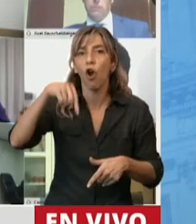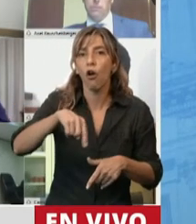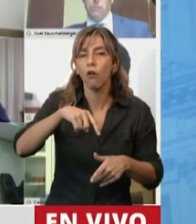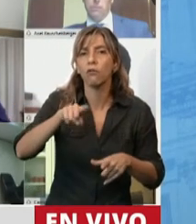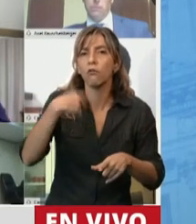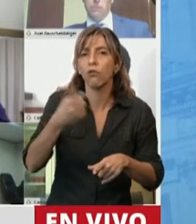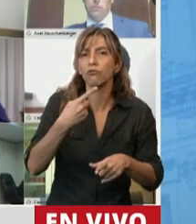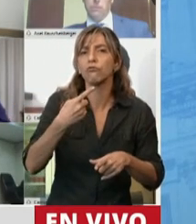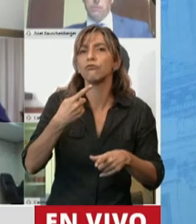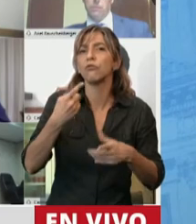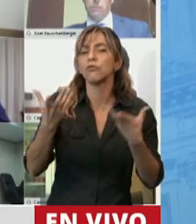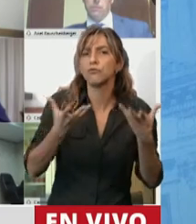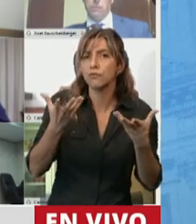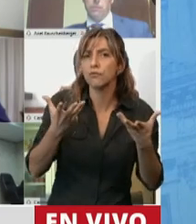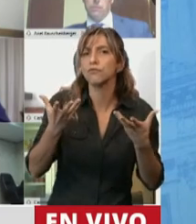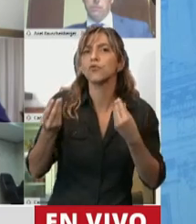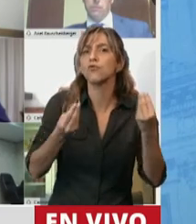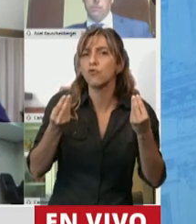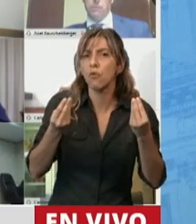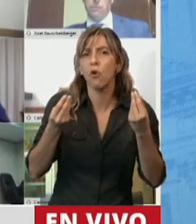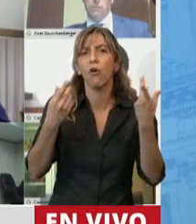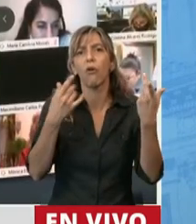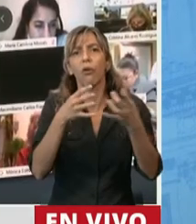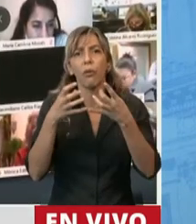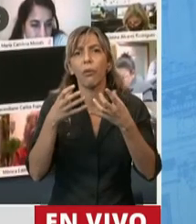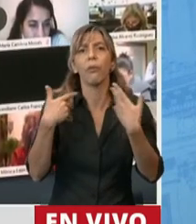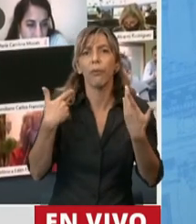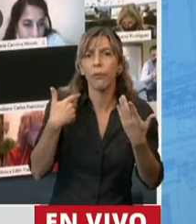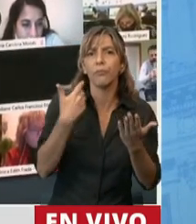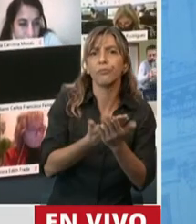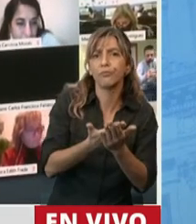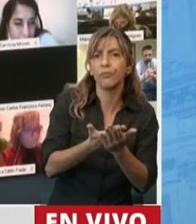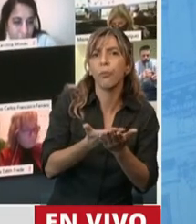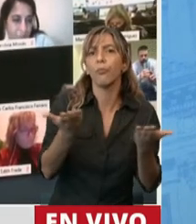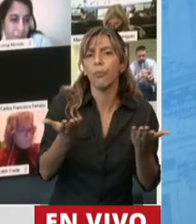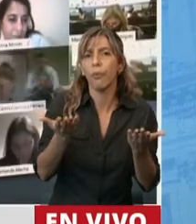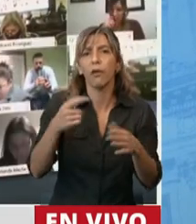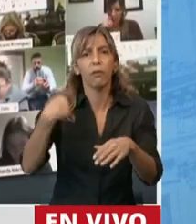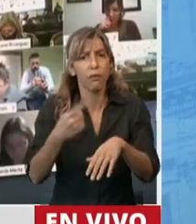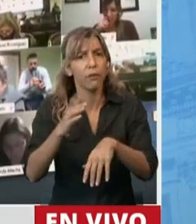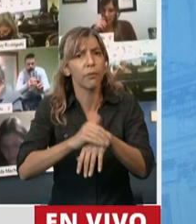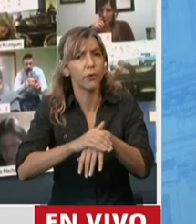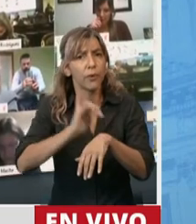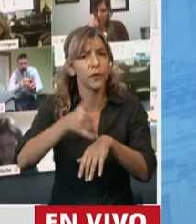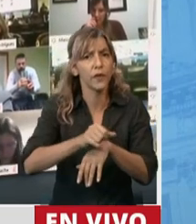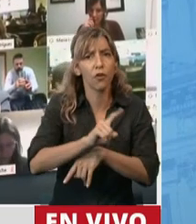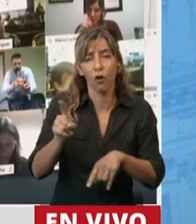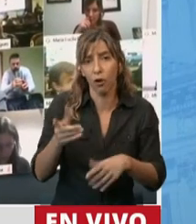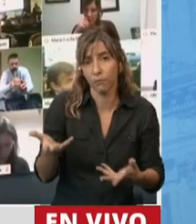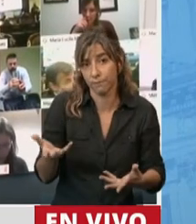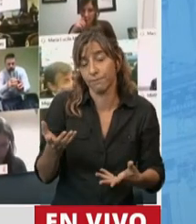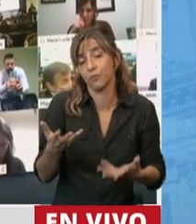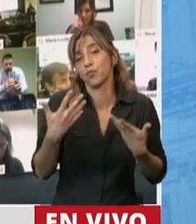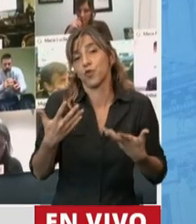legislar sobre el tema o no las tiene? Claramente la respuesta es positiva.